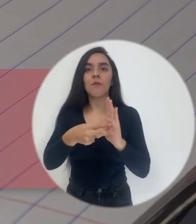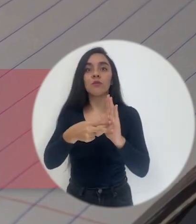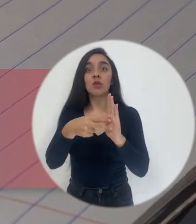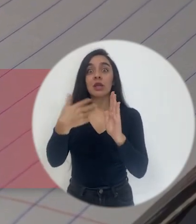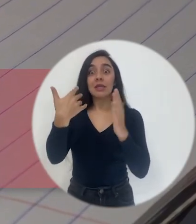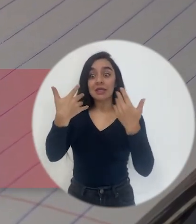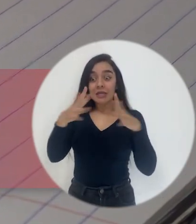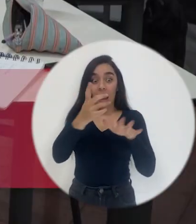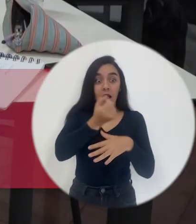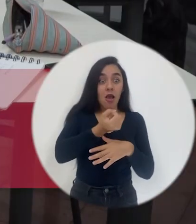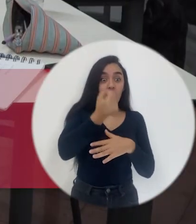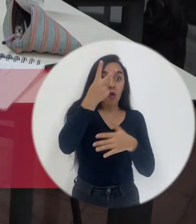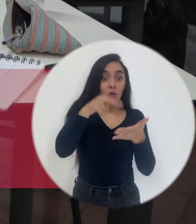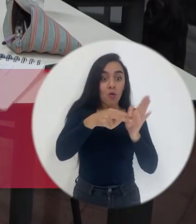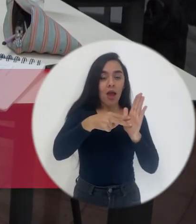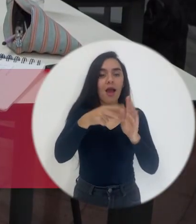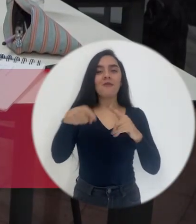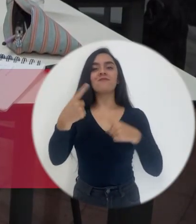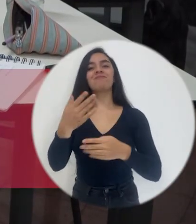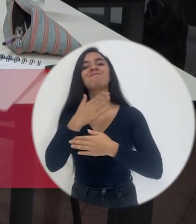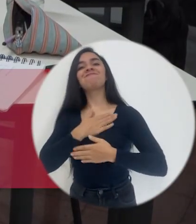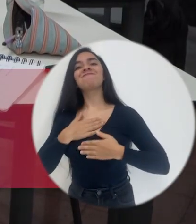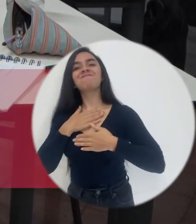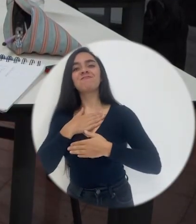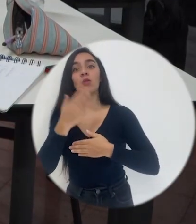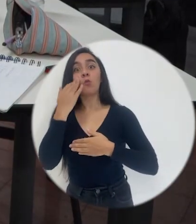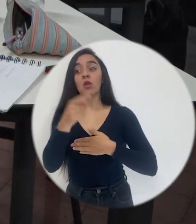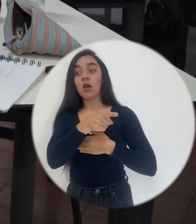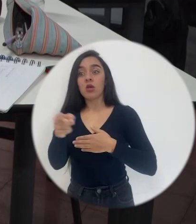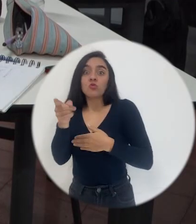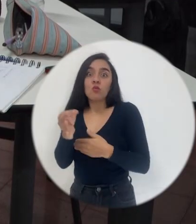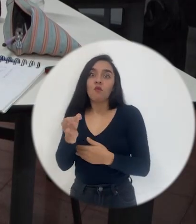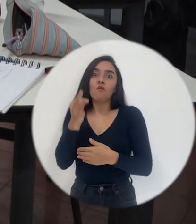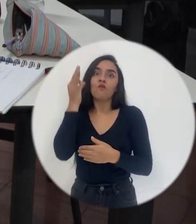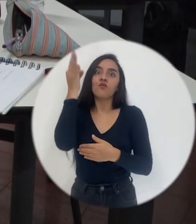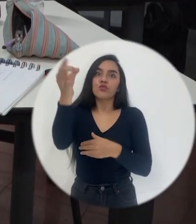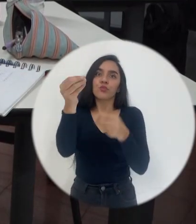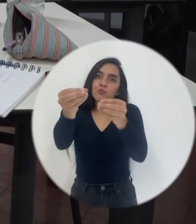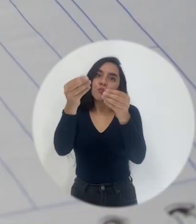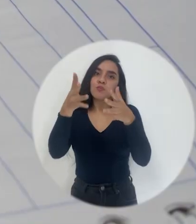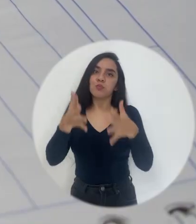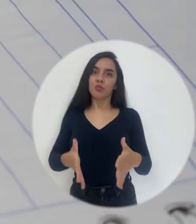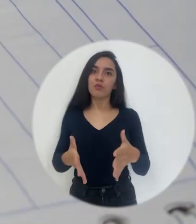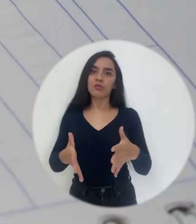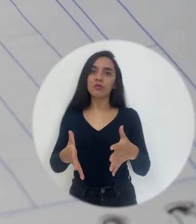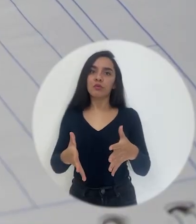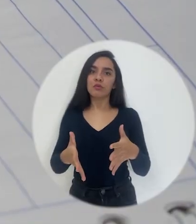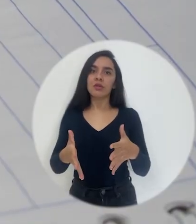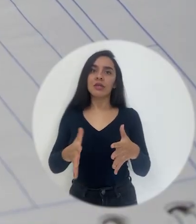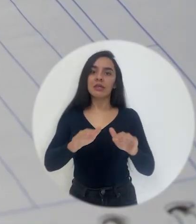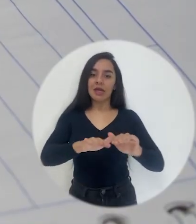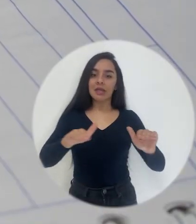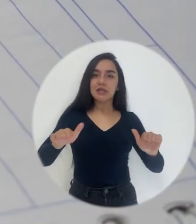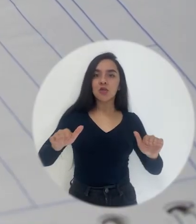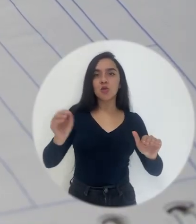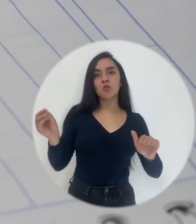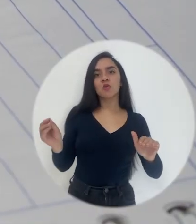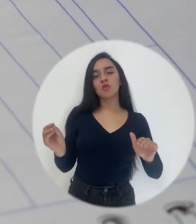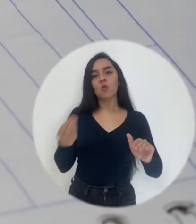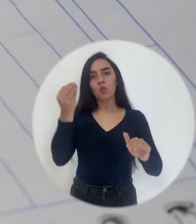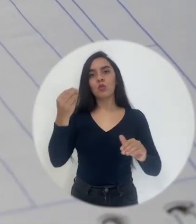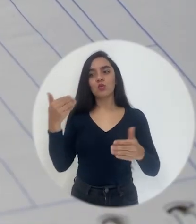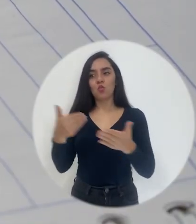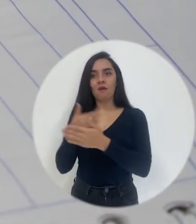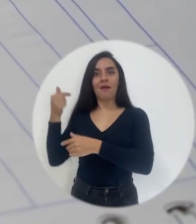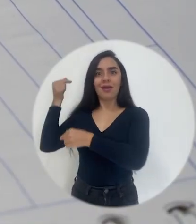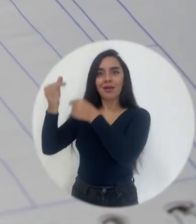que esta comprensión los lleve a disfrutarlas porque ellos van a tener que ser los próximos maestros, ¿verdad?, estos de los chicos de las nuevas